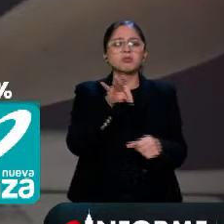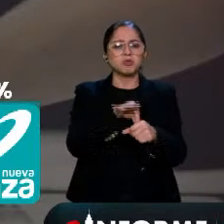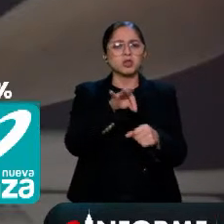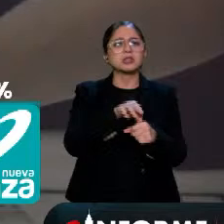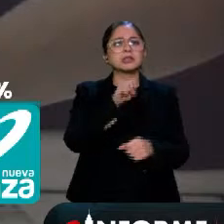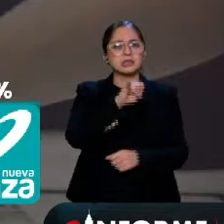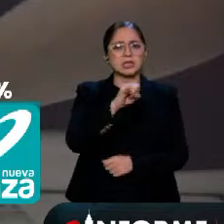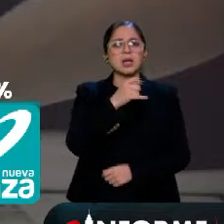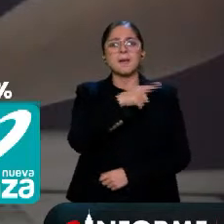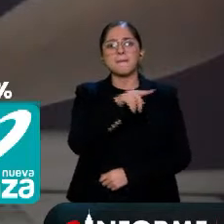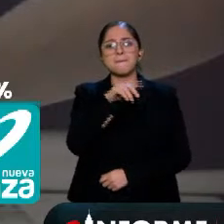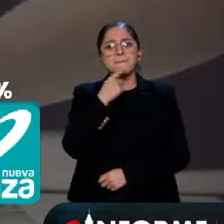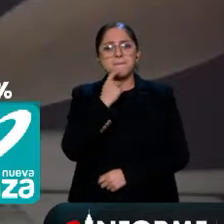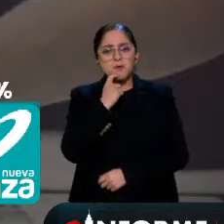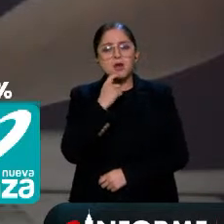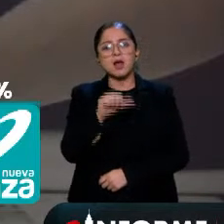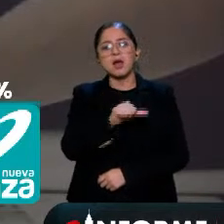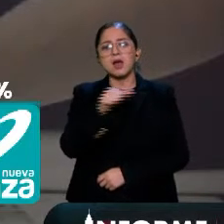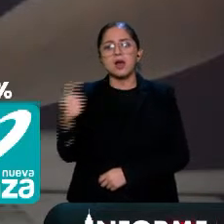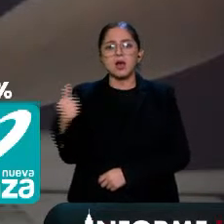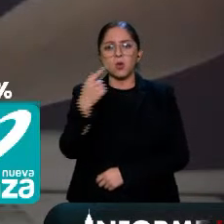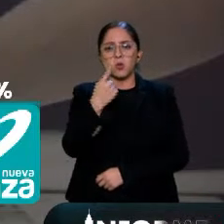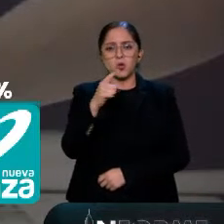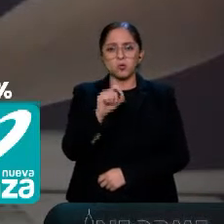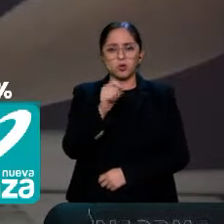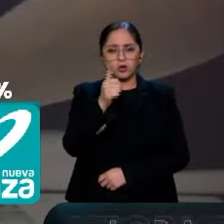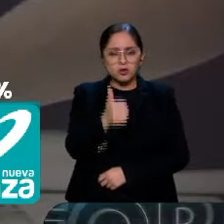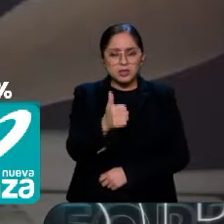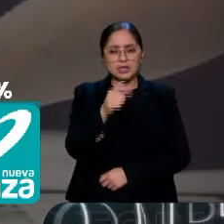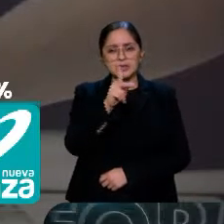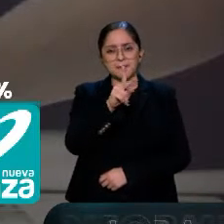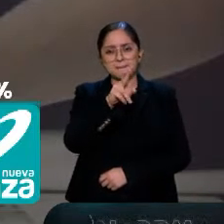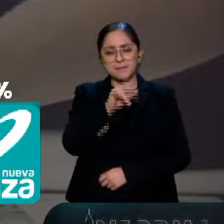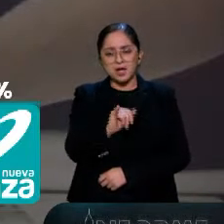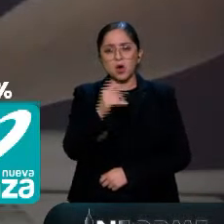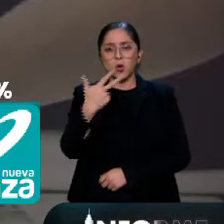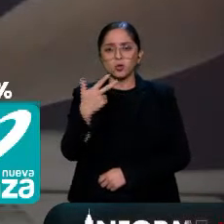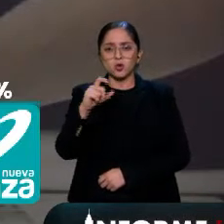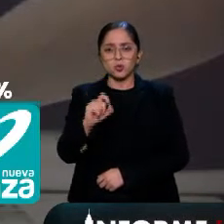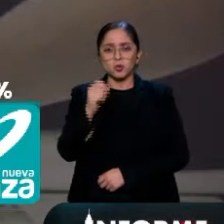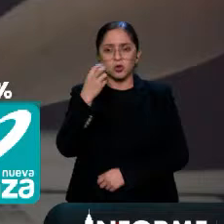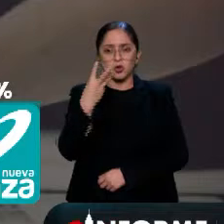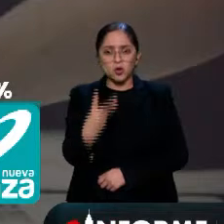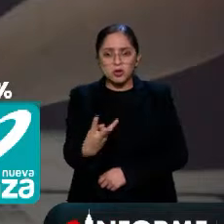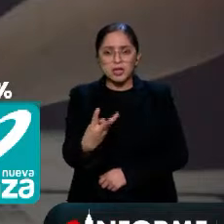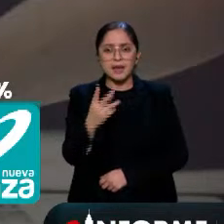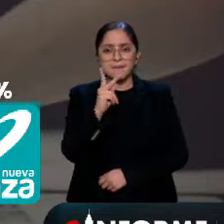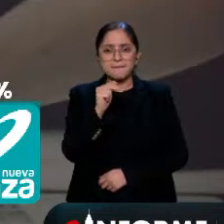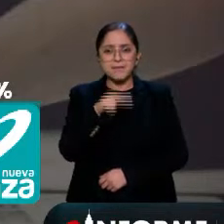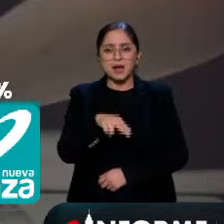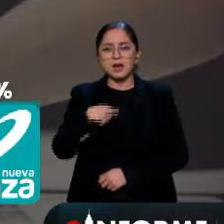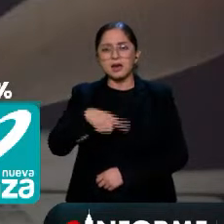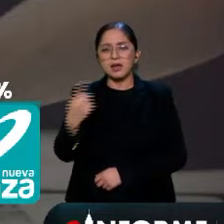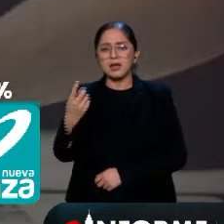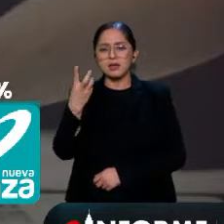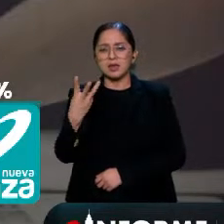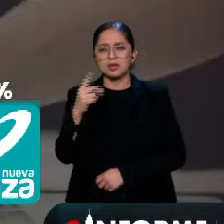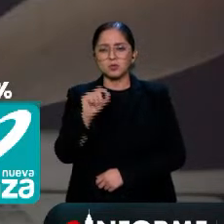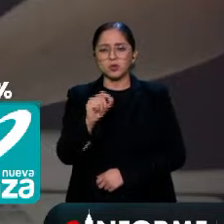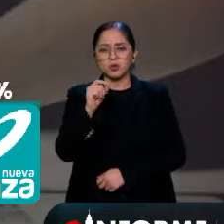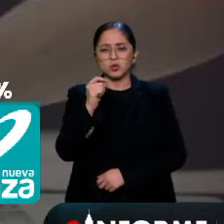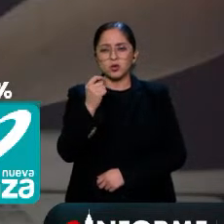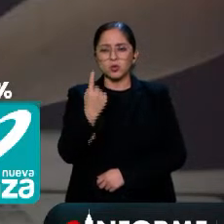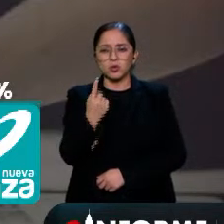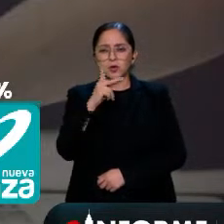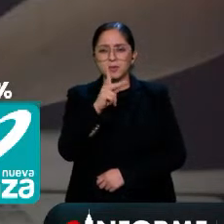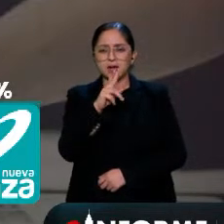17.6 por ciento por el PRI, 8.3 por el PAN, 3.1 por el PRD y 2.9 por